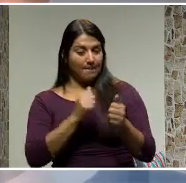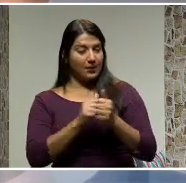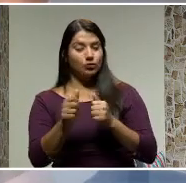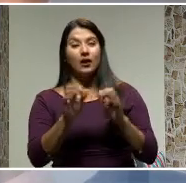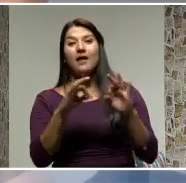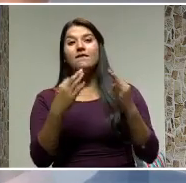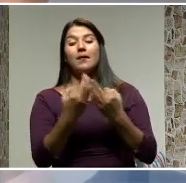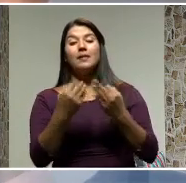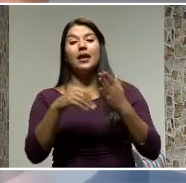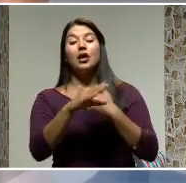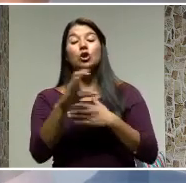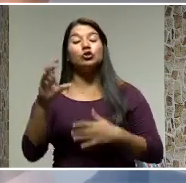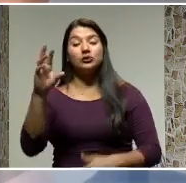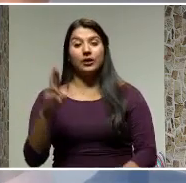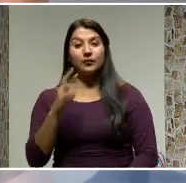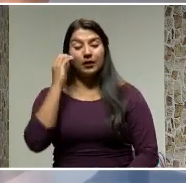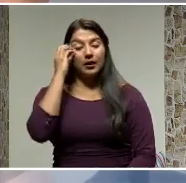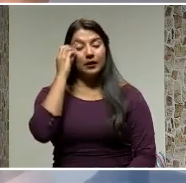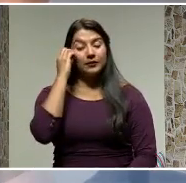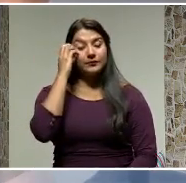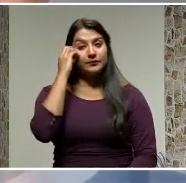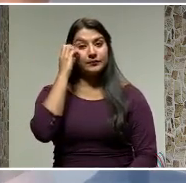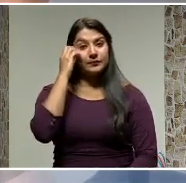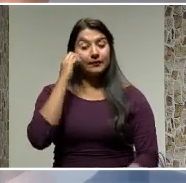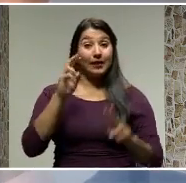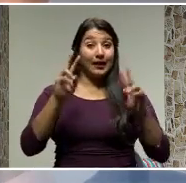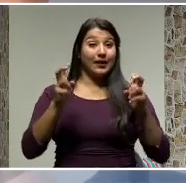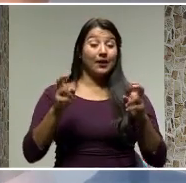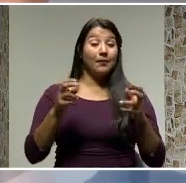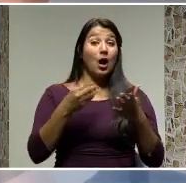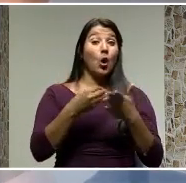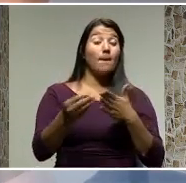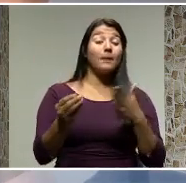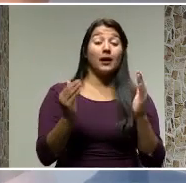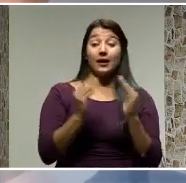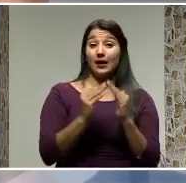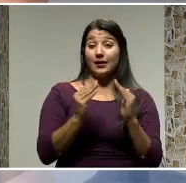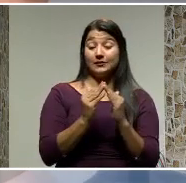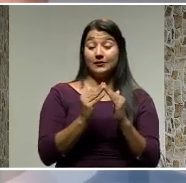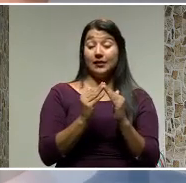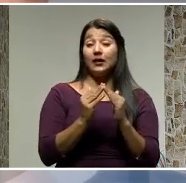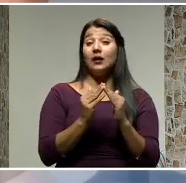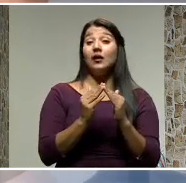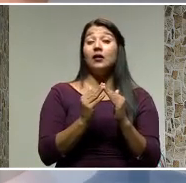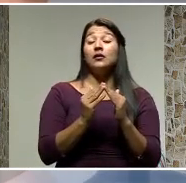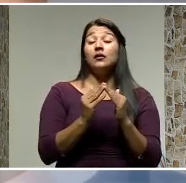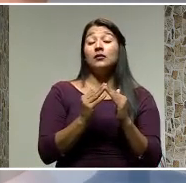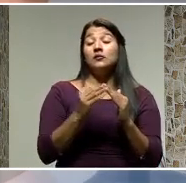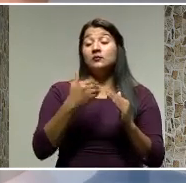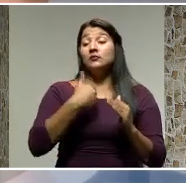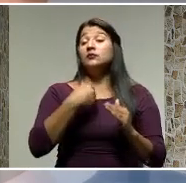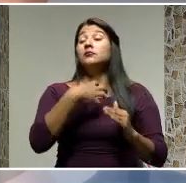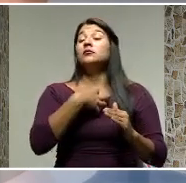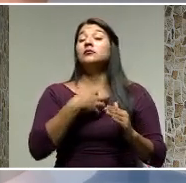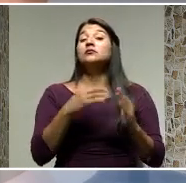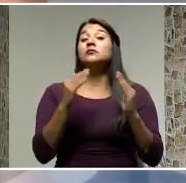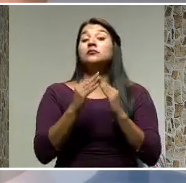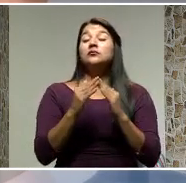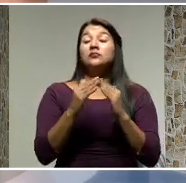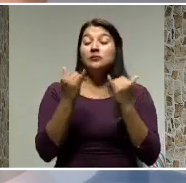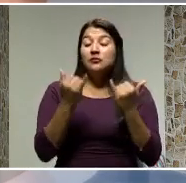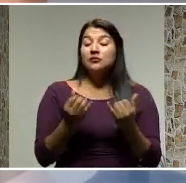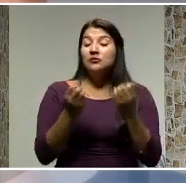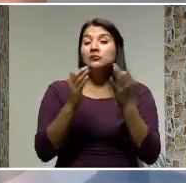de las familias costarricenses. El tema de comprar una casa, de adquirir su propia vivienda, es